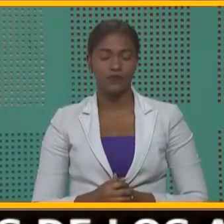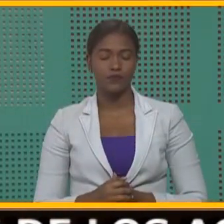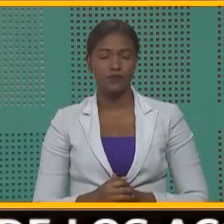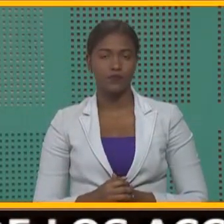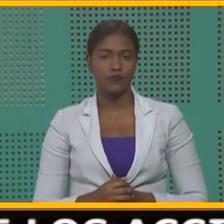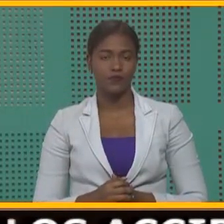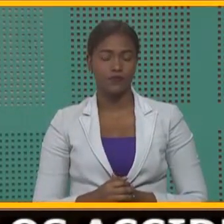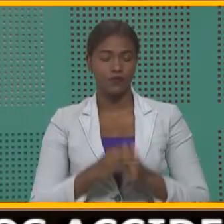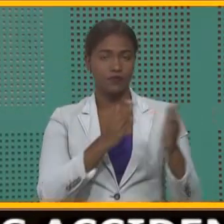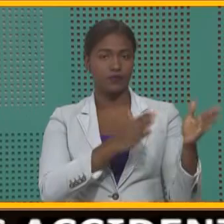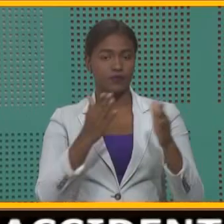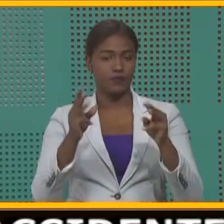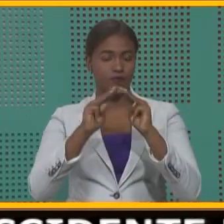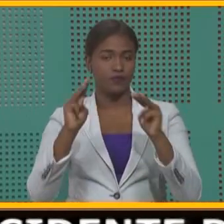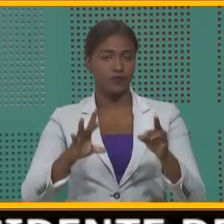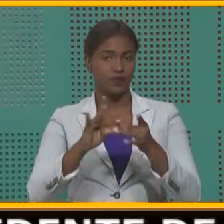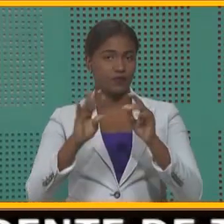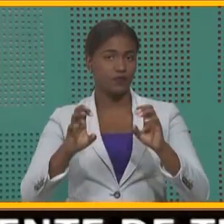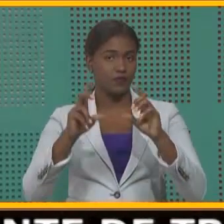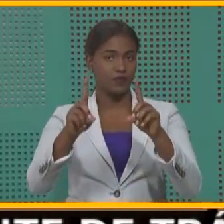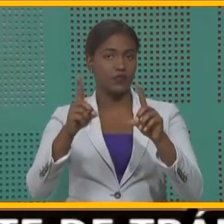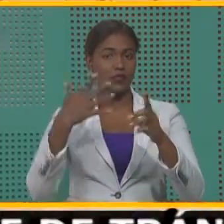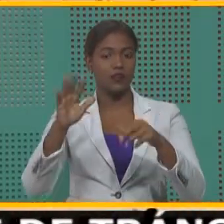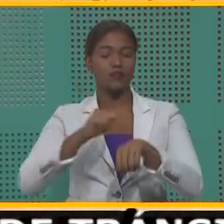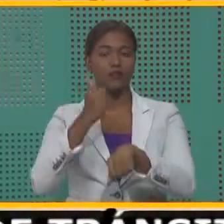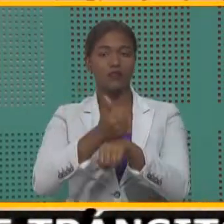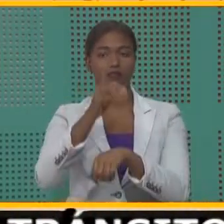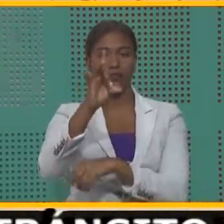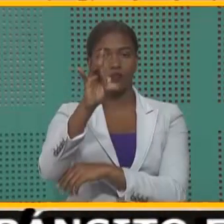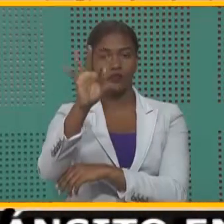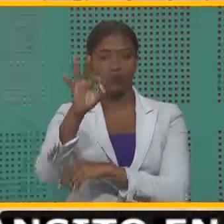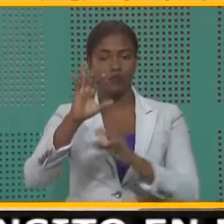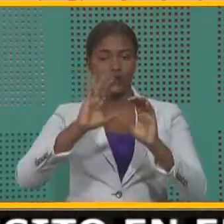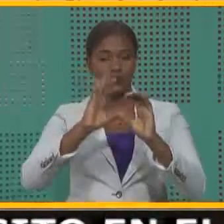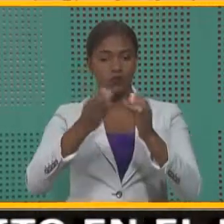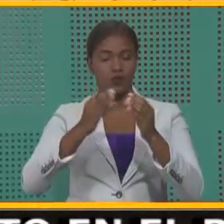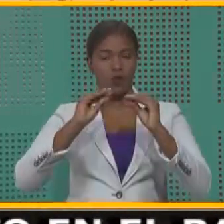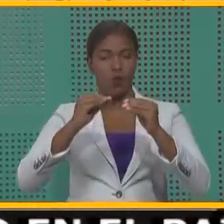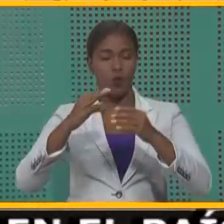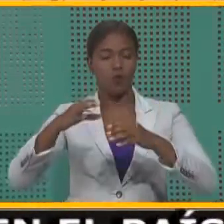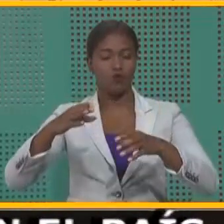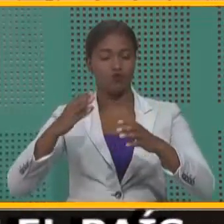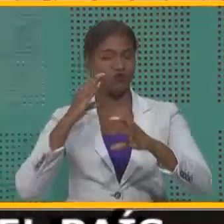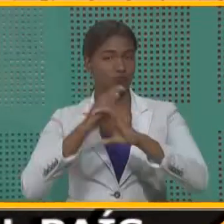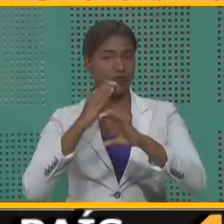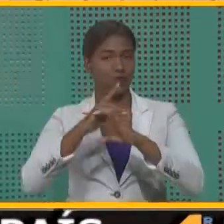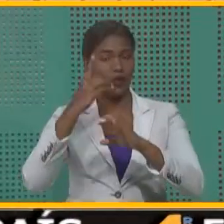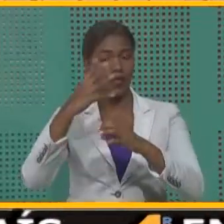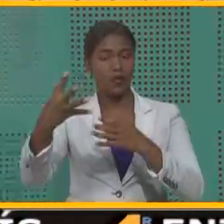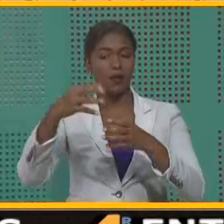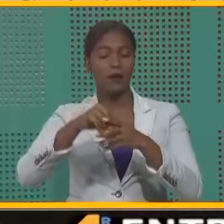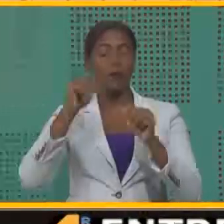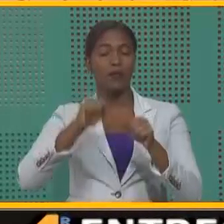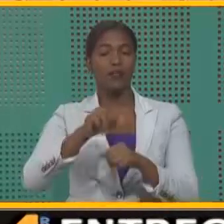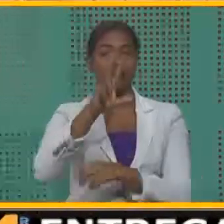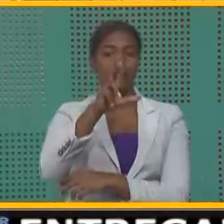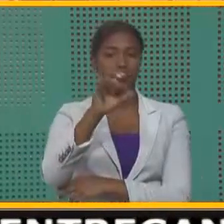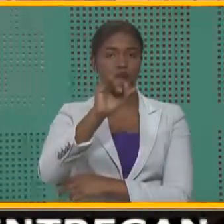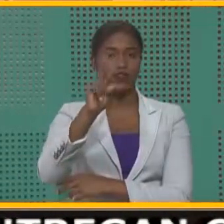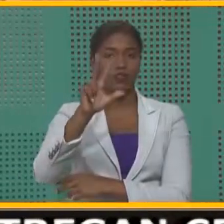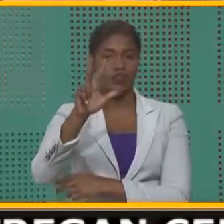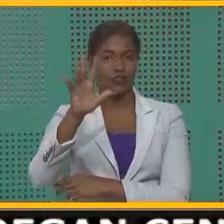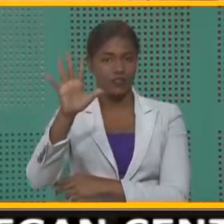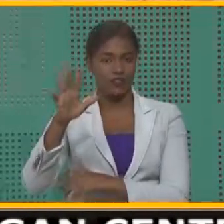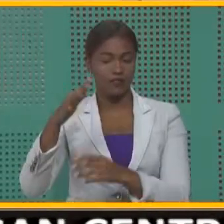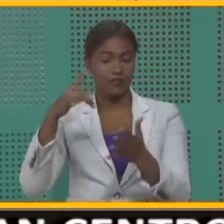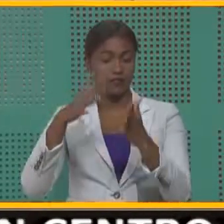En otro orden, el Ministerio de Educación ha instalado 89 aulas móviles con capacidad para albergar entre 30 y 35